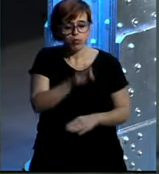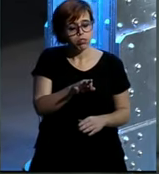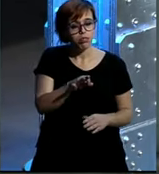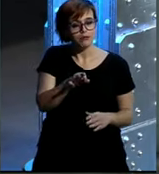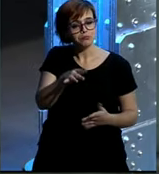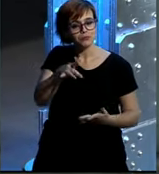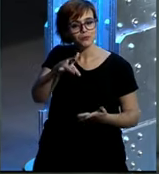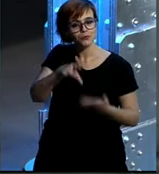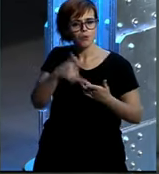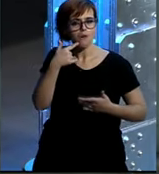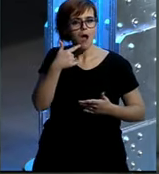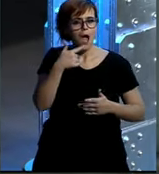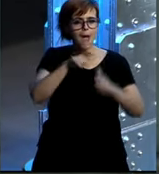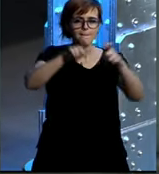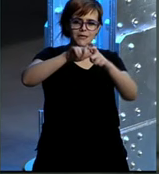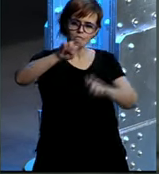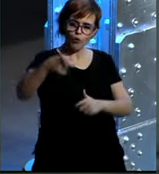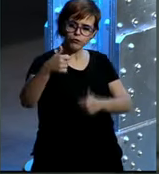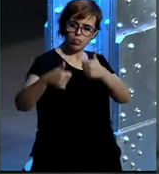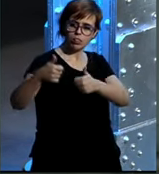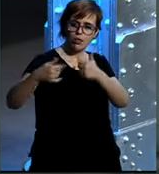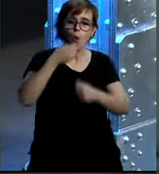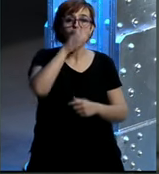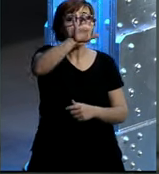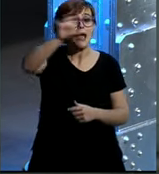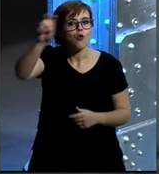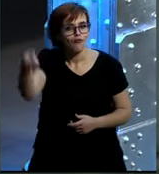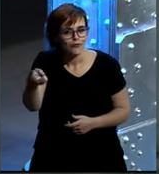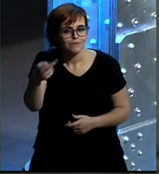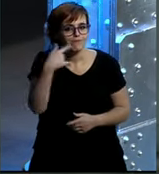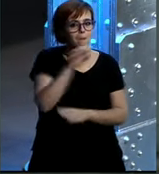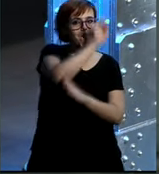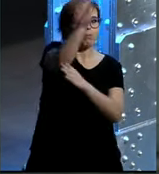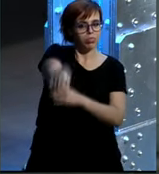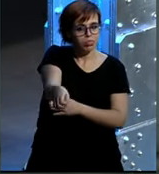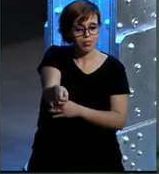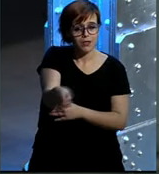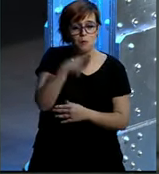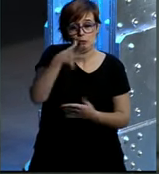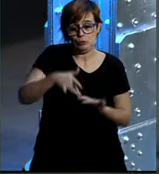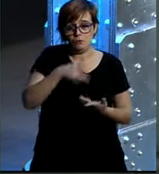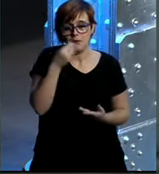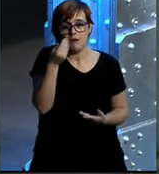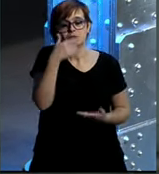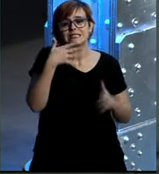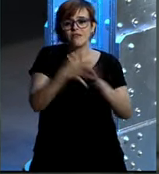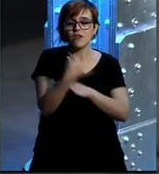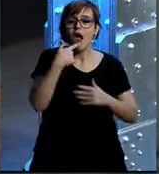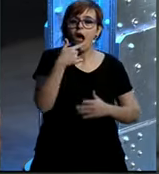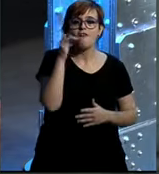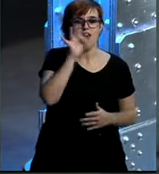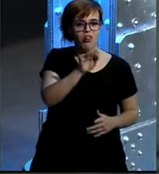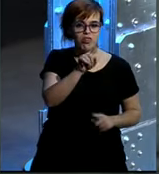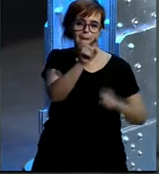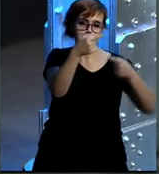ser competitivos con otros países y estar simplemente en segundo lugar con respecto a